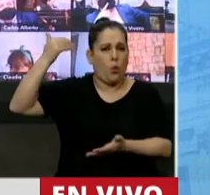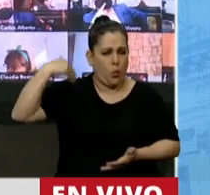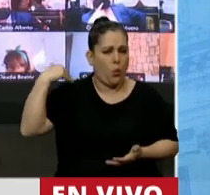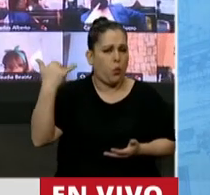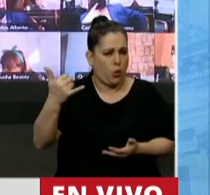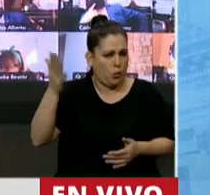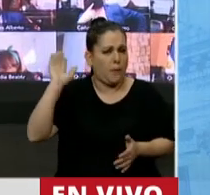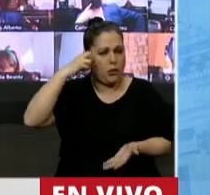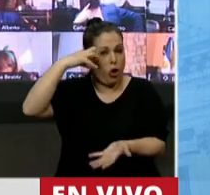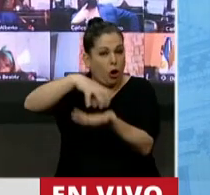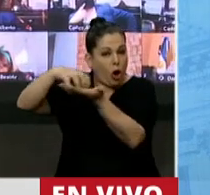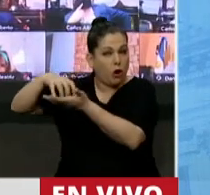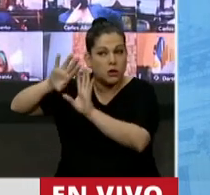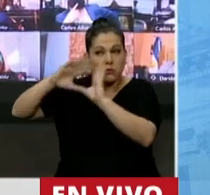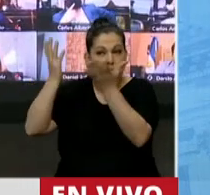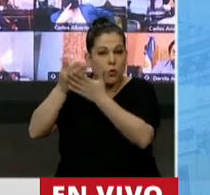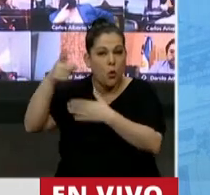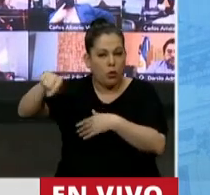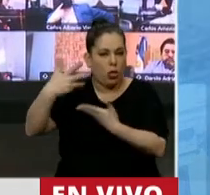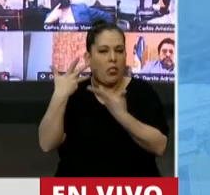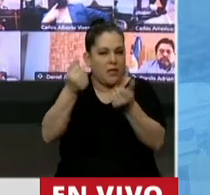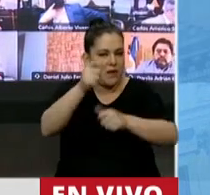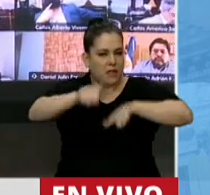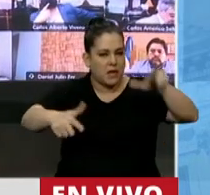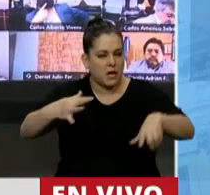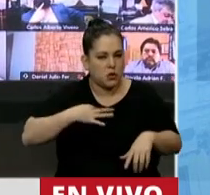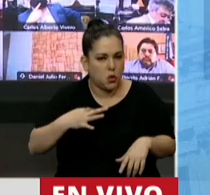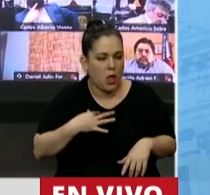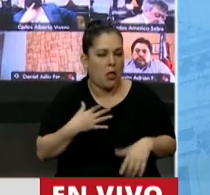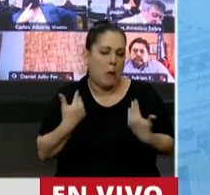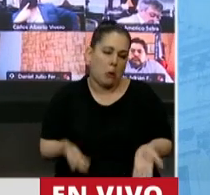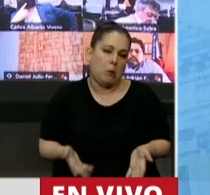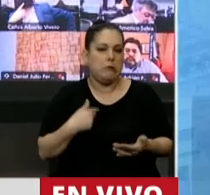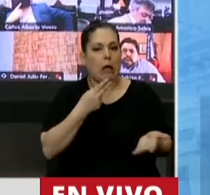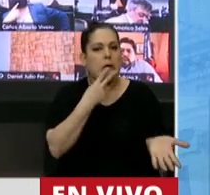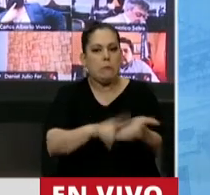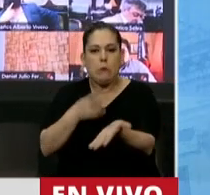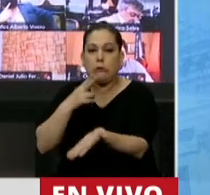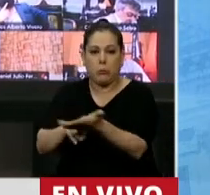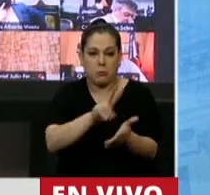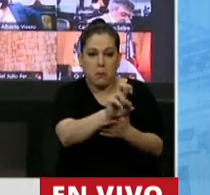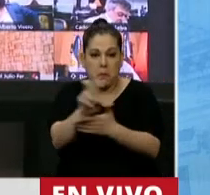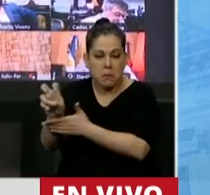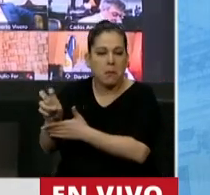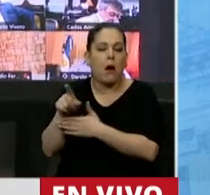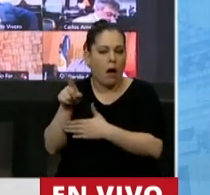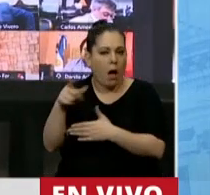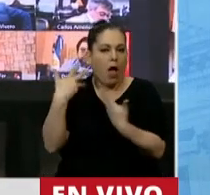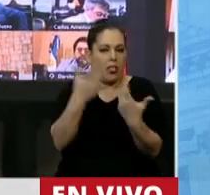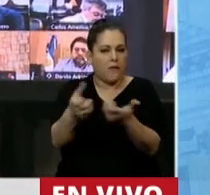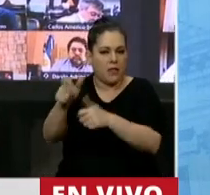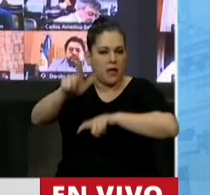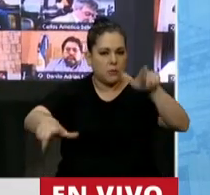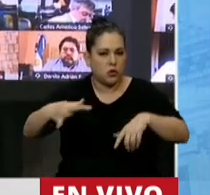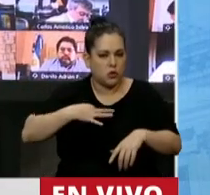en que los parlamentos defendían a los ciudadanos de los abusos y la voracidad fiscal de los estados